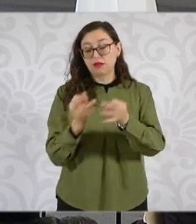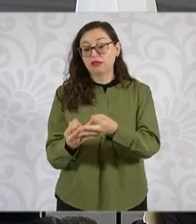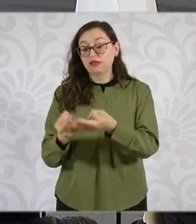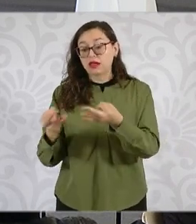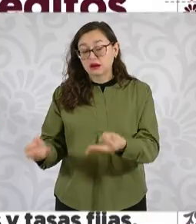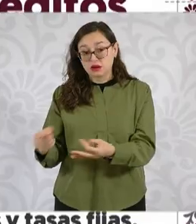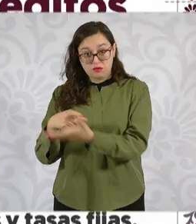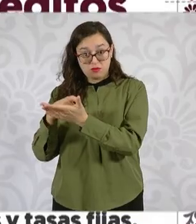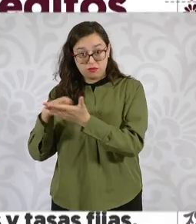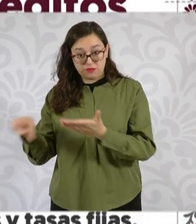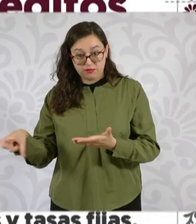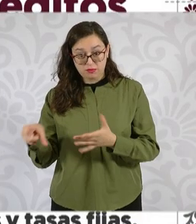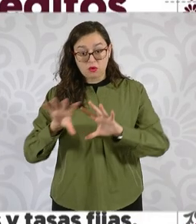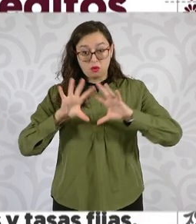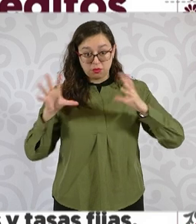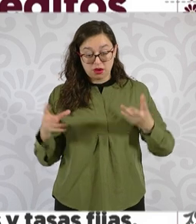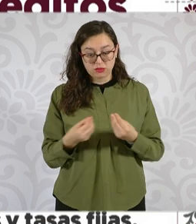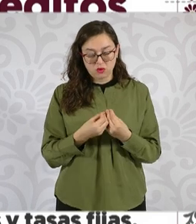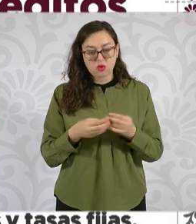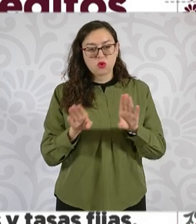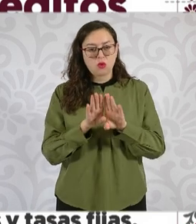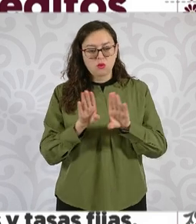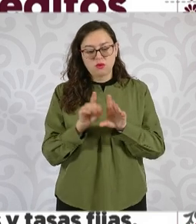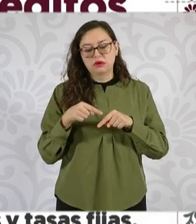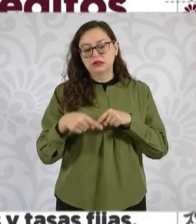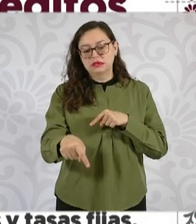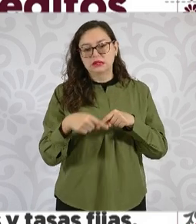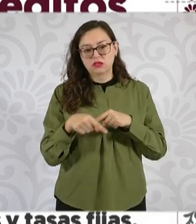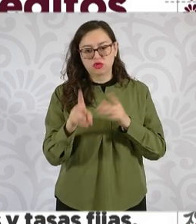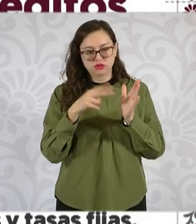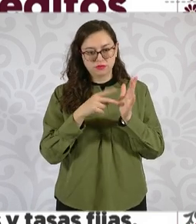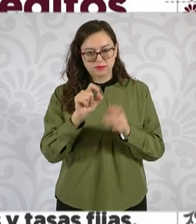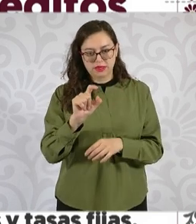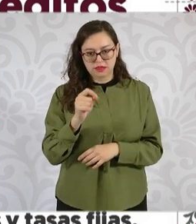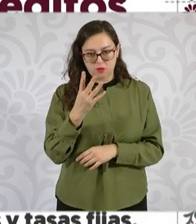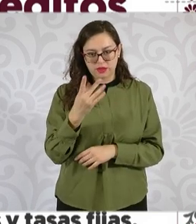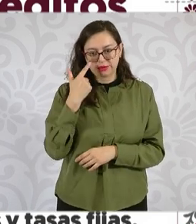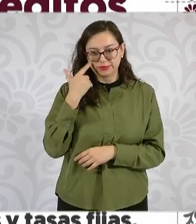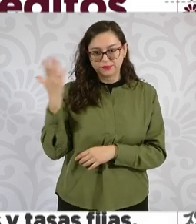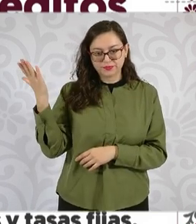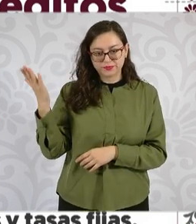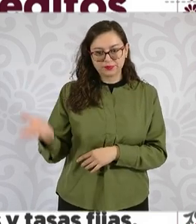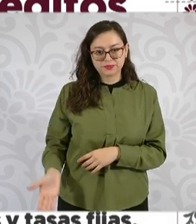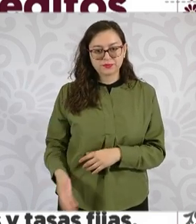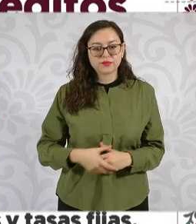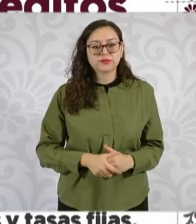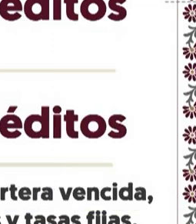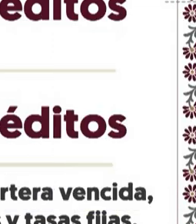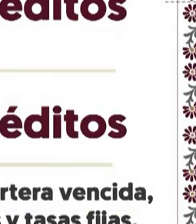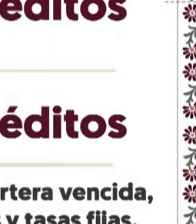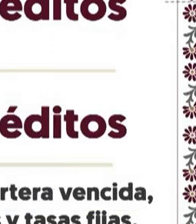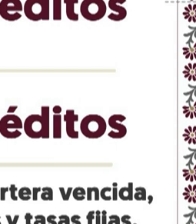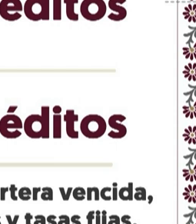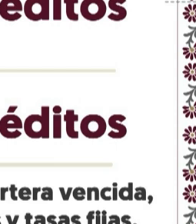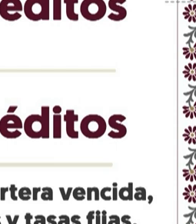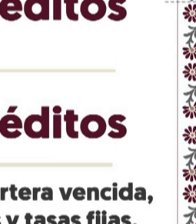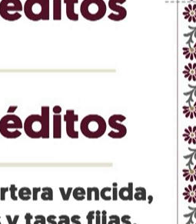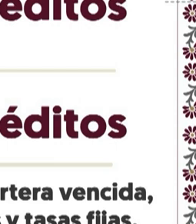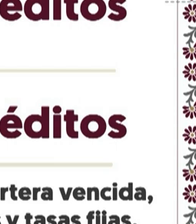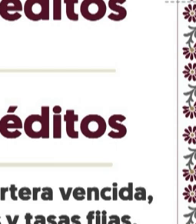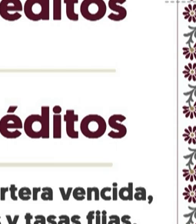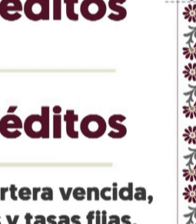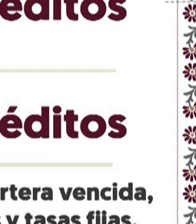340 mil créditos, créditos para construcción de vivienda en terreno propio, 14 mil